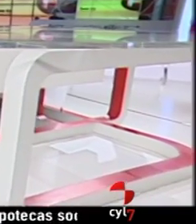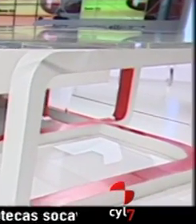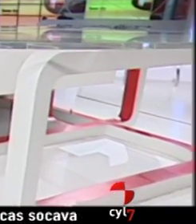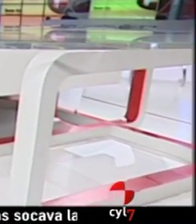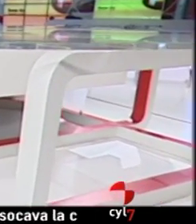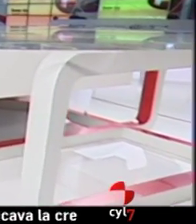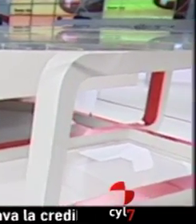Gracias